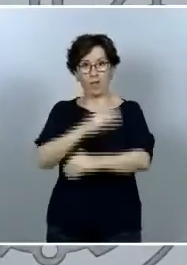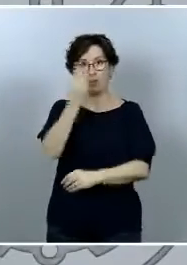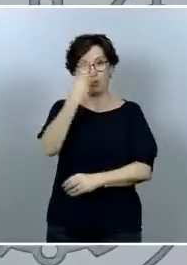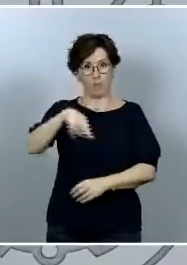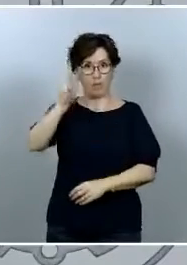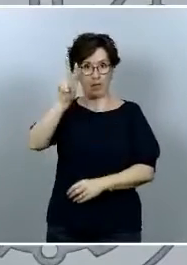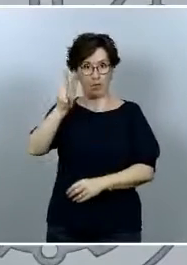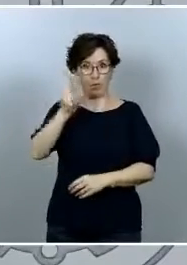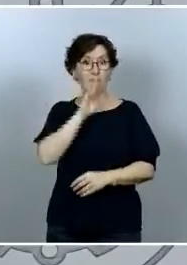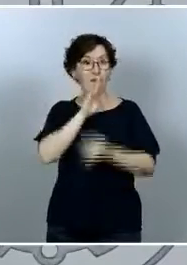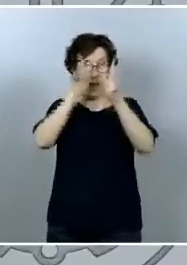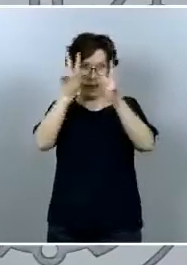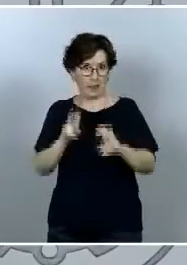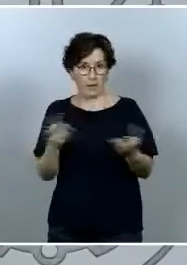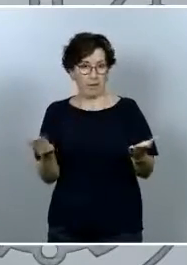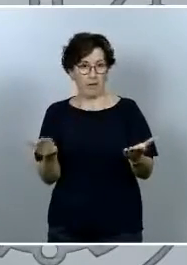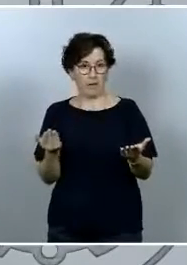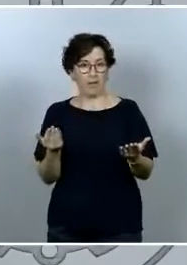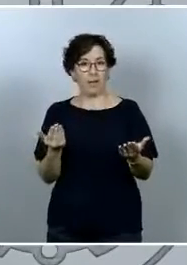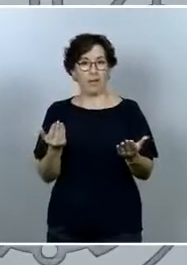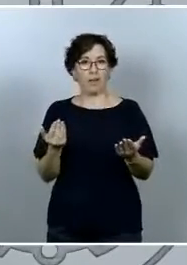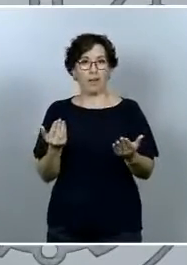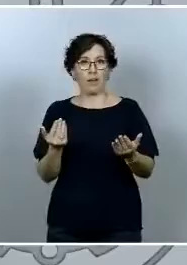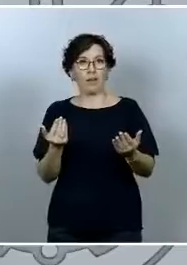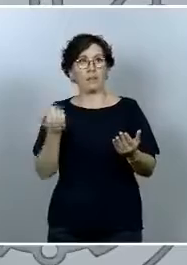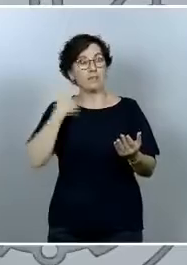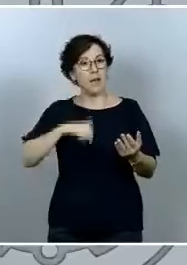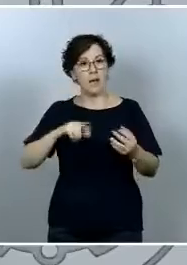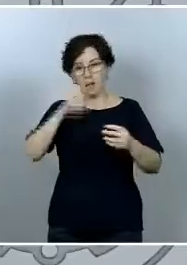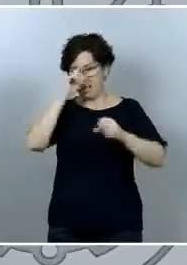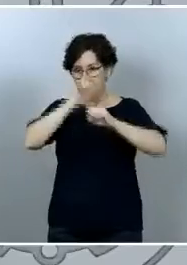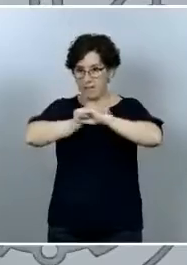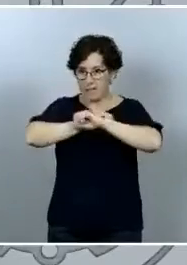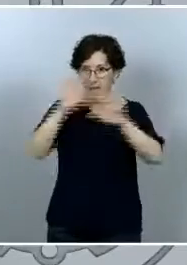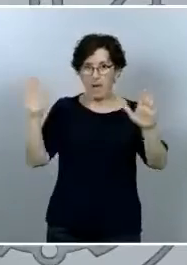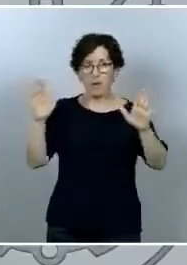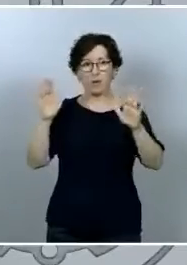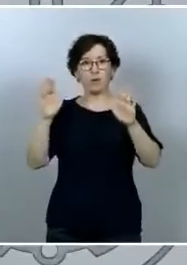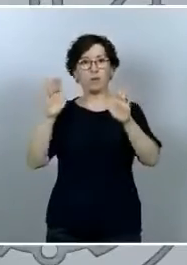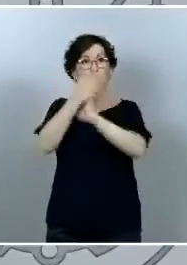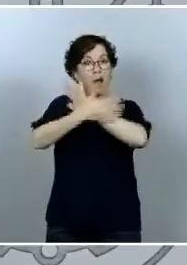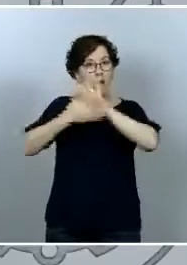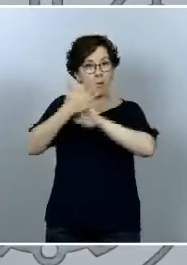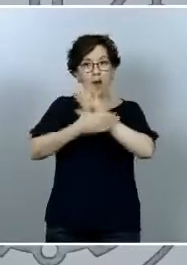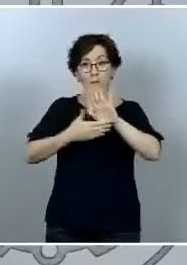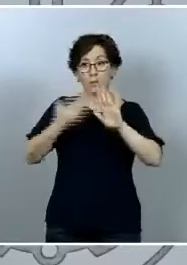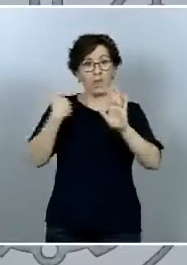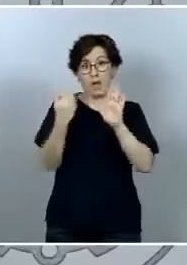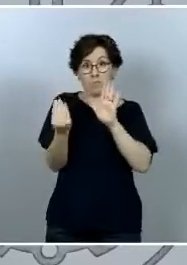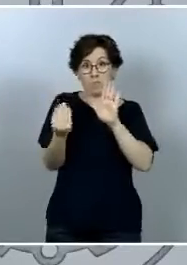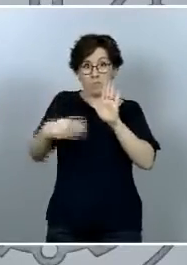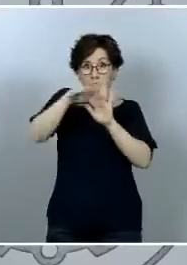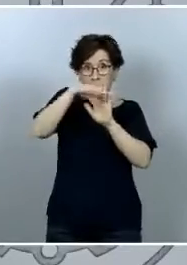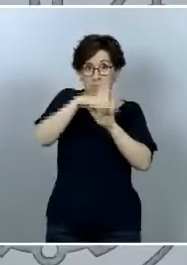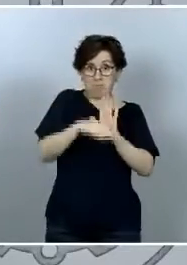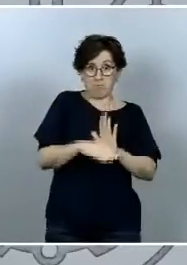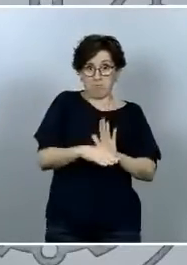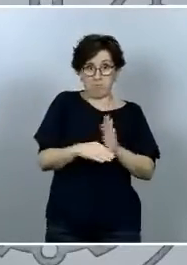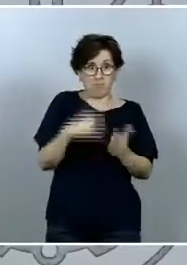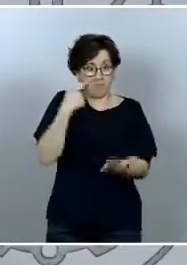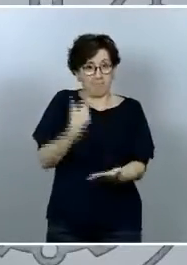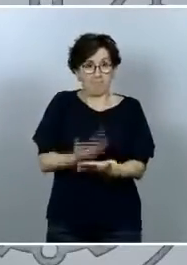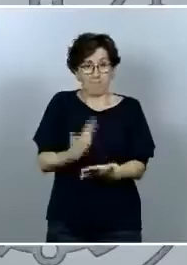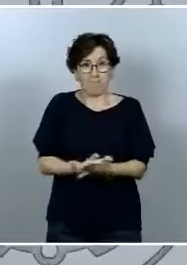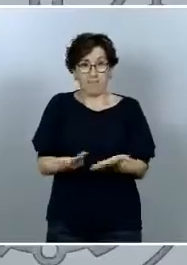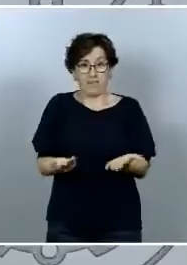esta cuestión donde una vez visto una vez aclarado esos extremos queda perfectamente patente que es evidente que el gobierno que